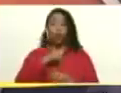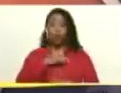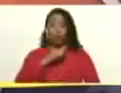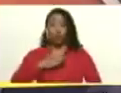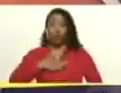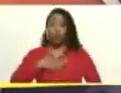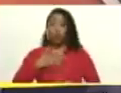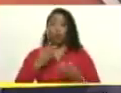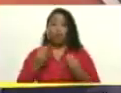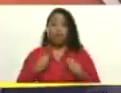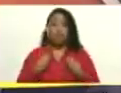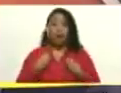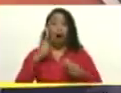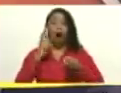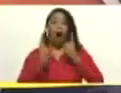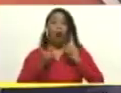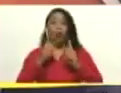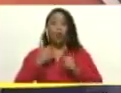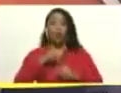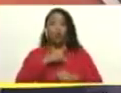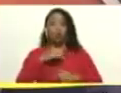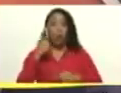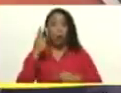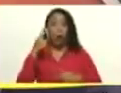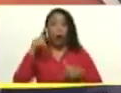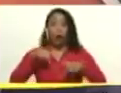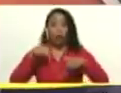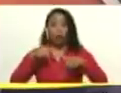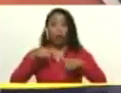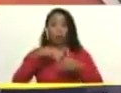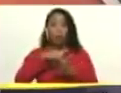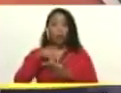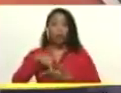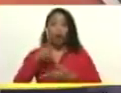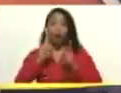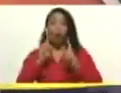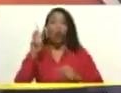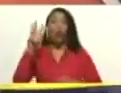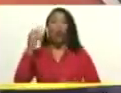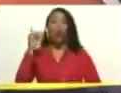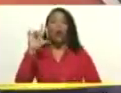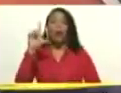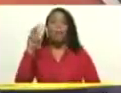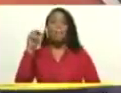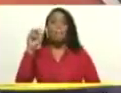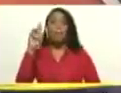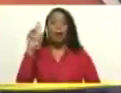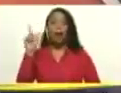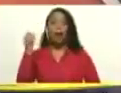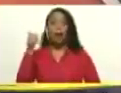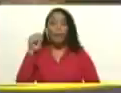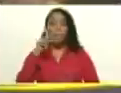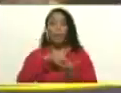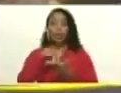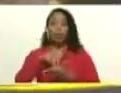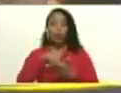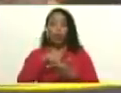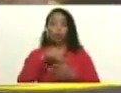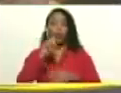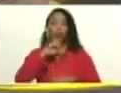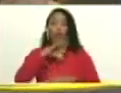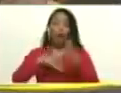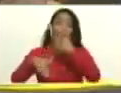vivir, algunos de los que estamos presentes. Wilmar Castro Soteldo, por ejemplo, protagonista de los hechos